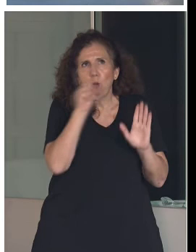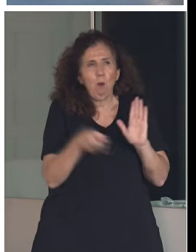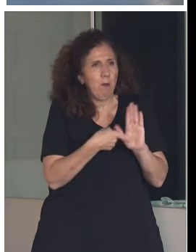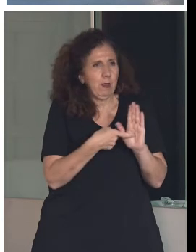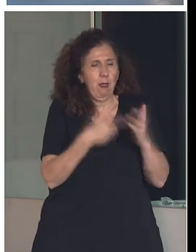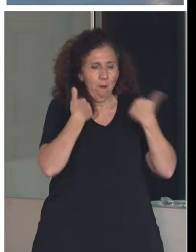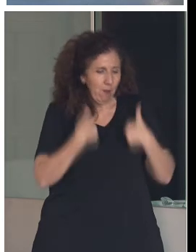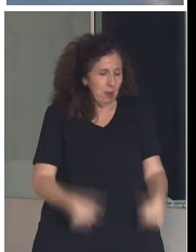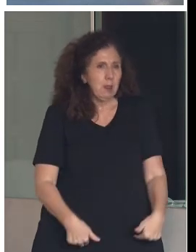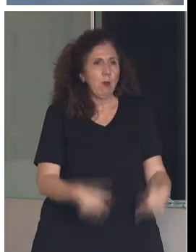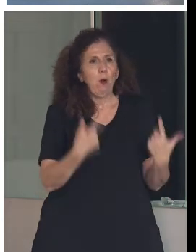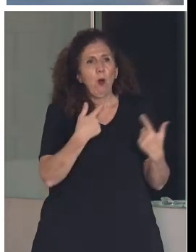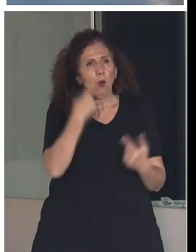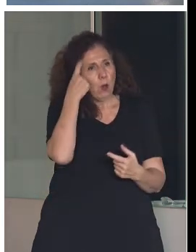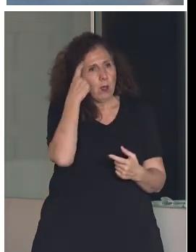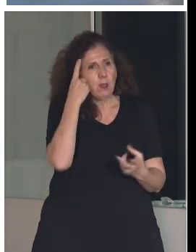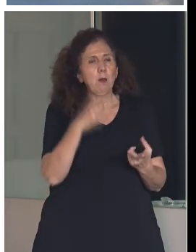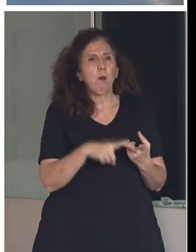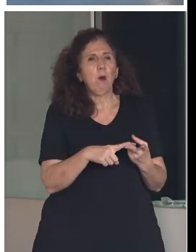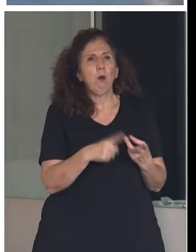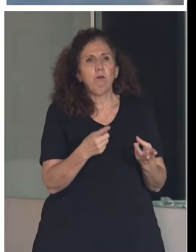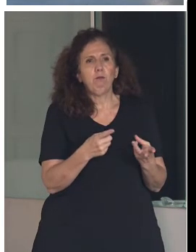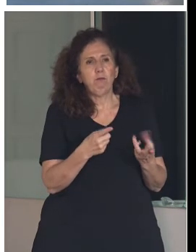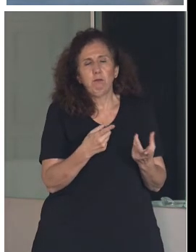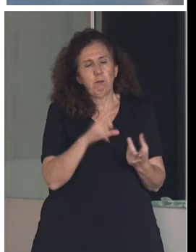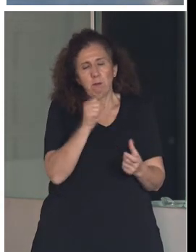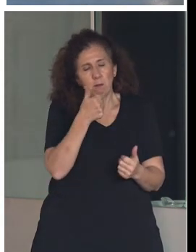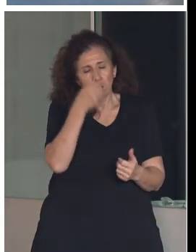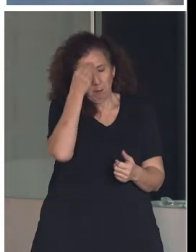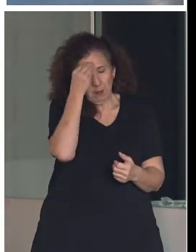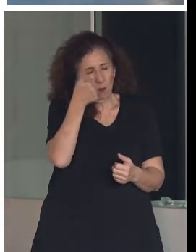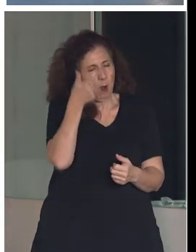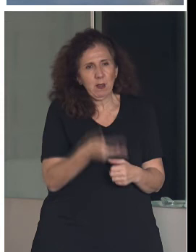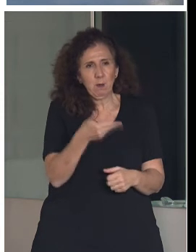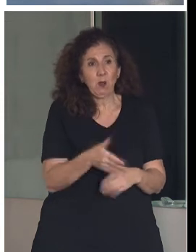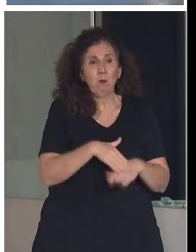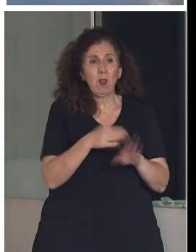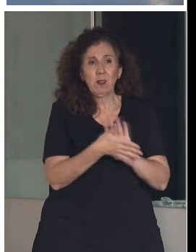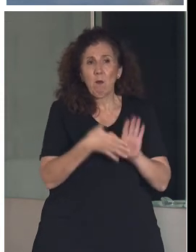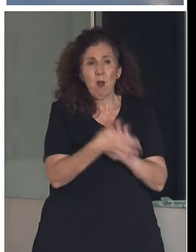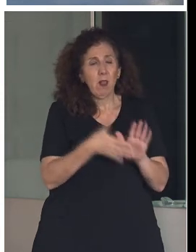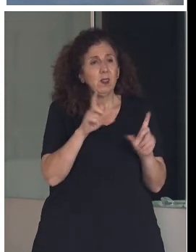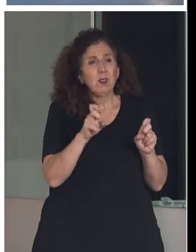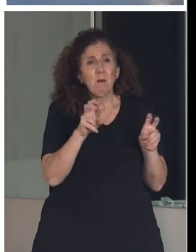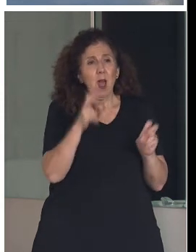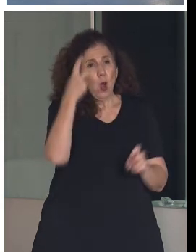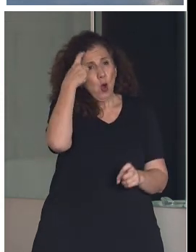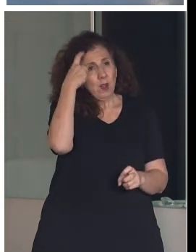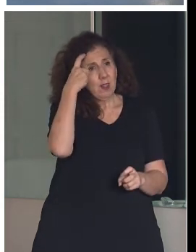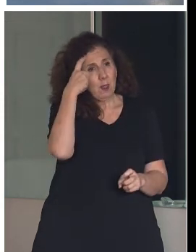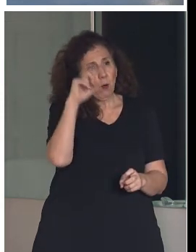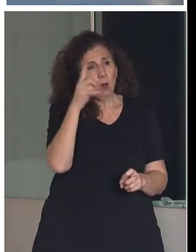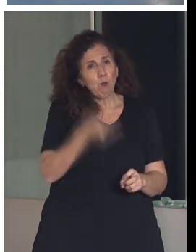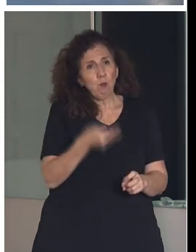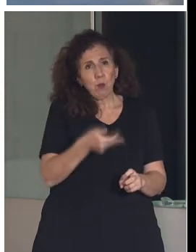es físico como cognitivo, que nos parece que es la clave, porque se ha hablado mucho del tema cognitivo y me parece súper interesante,